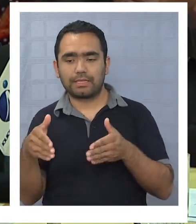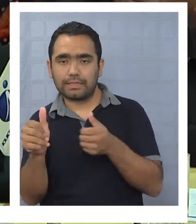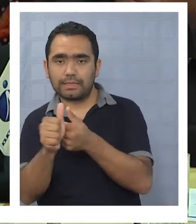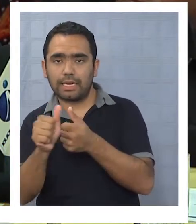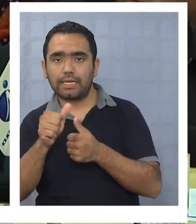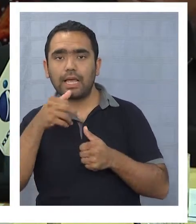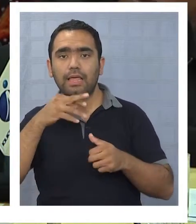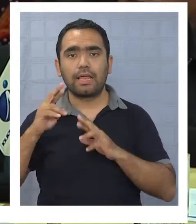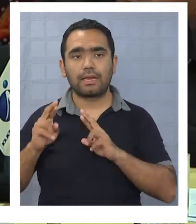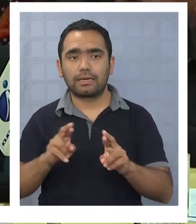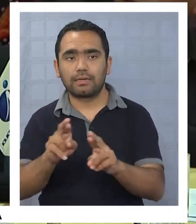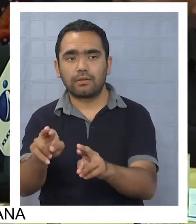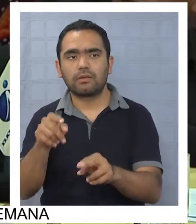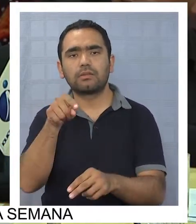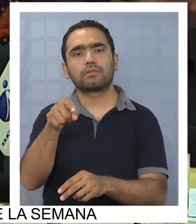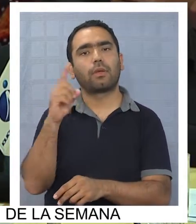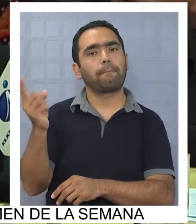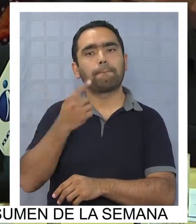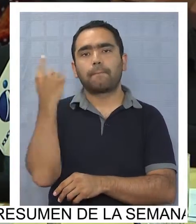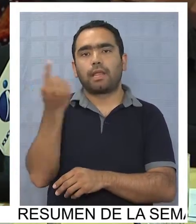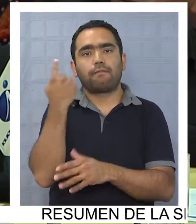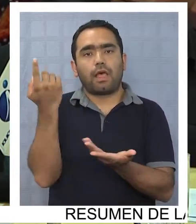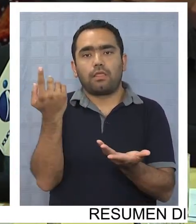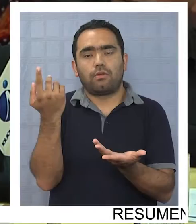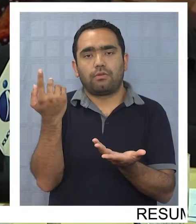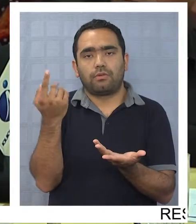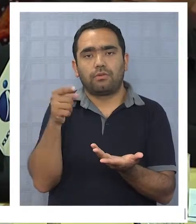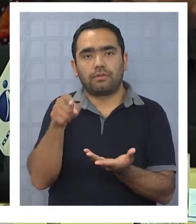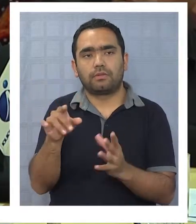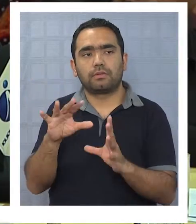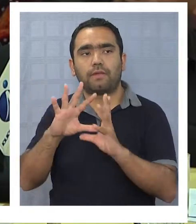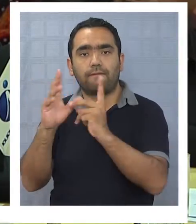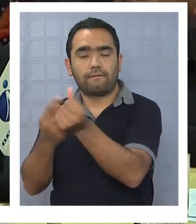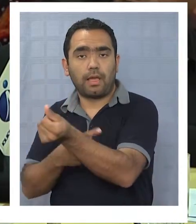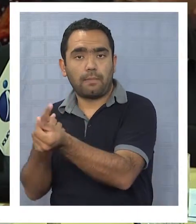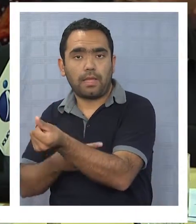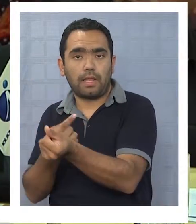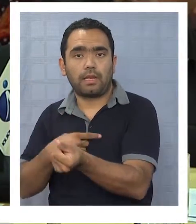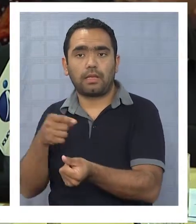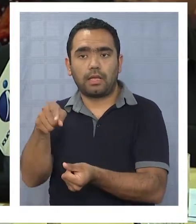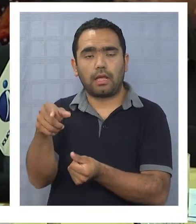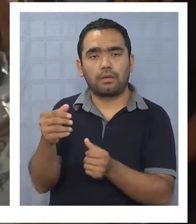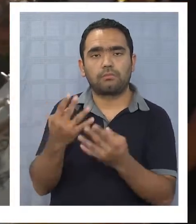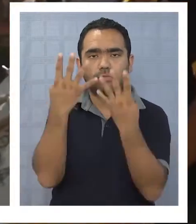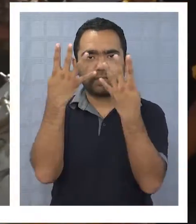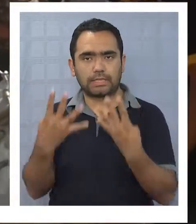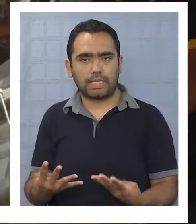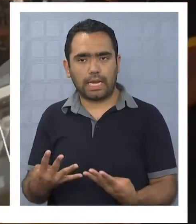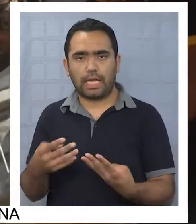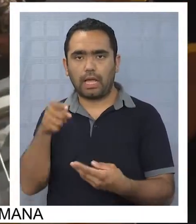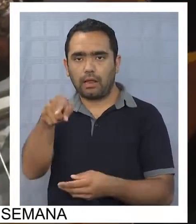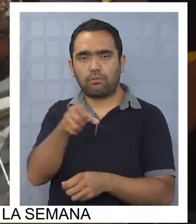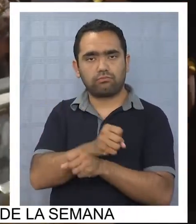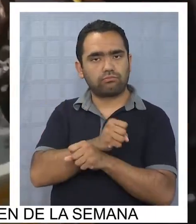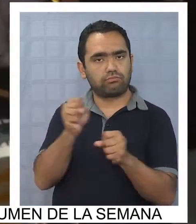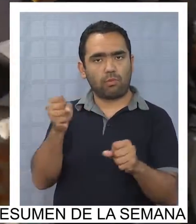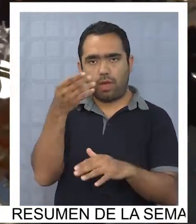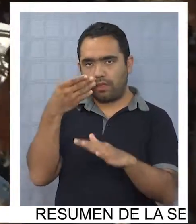son terrenos privados y las familias que son dueñas de sus terrenos los cercaron y no